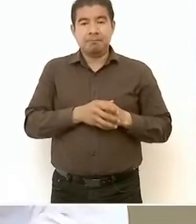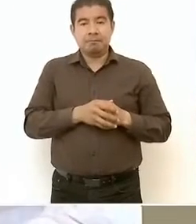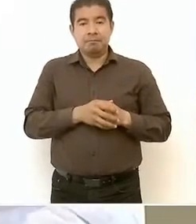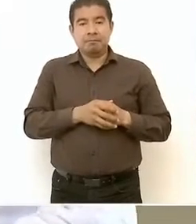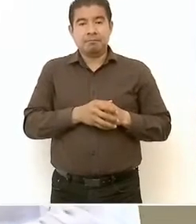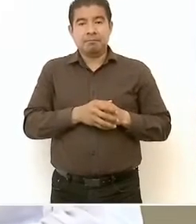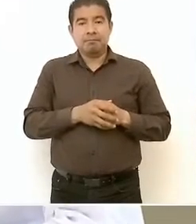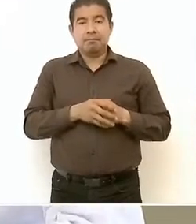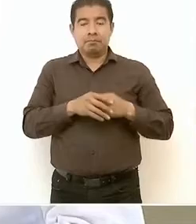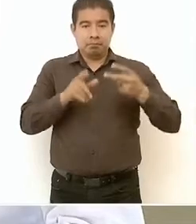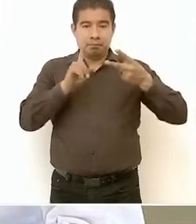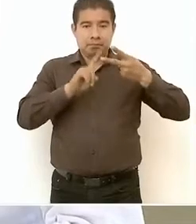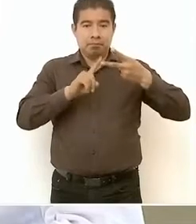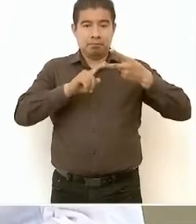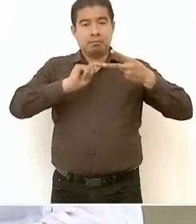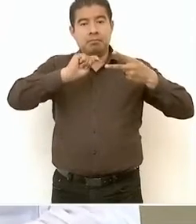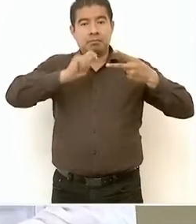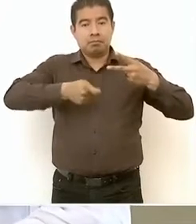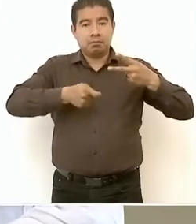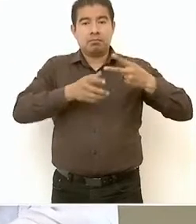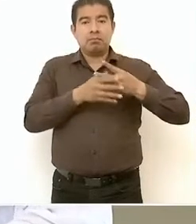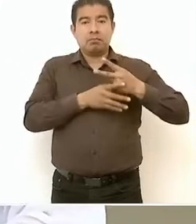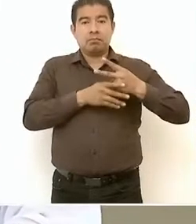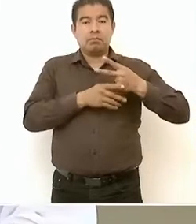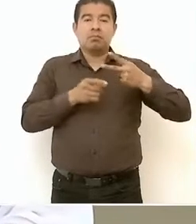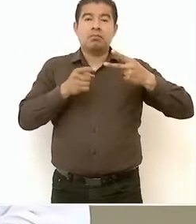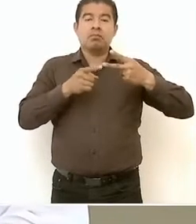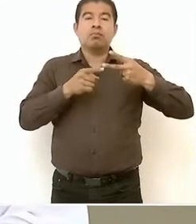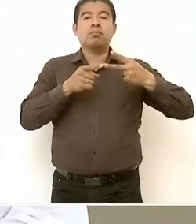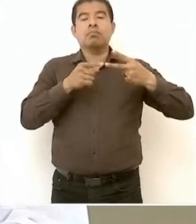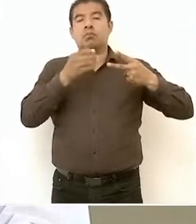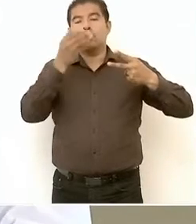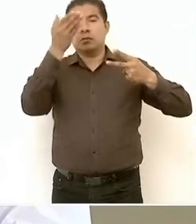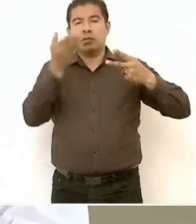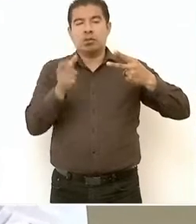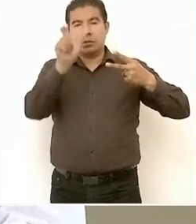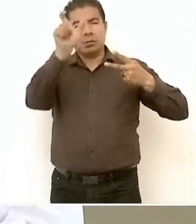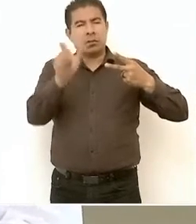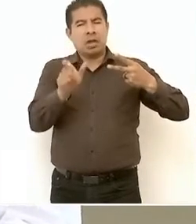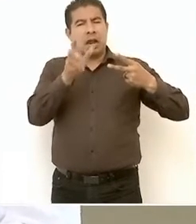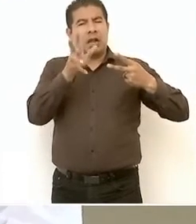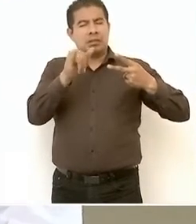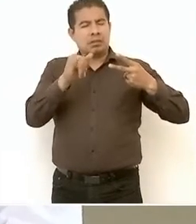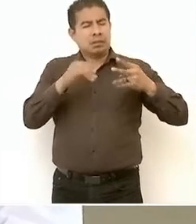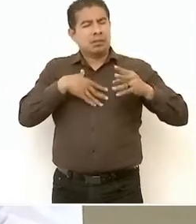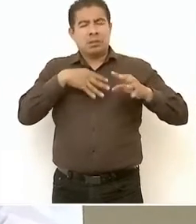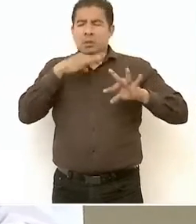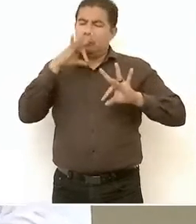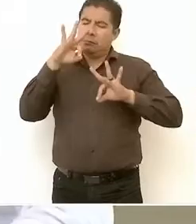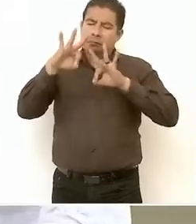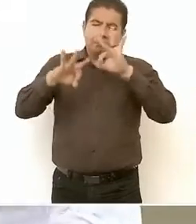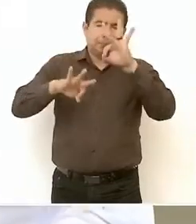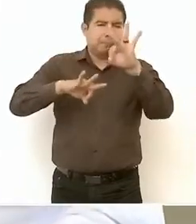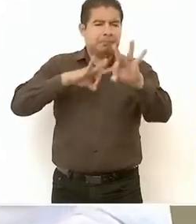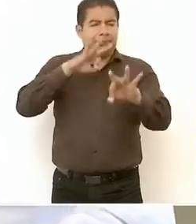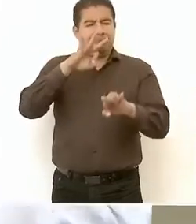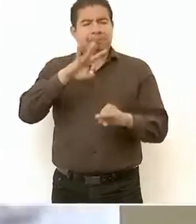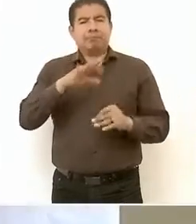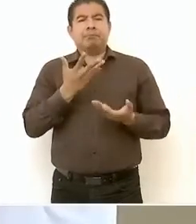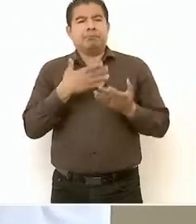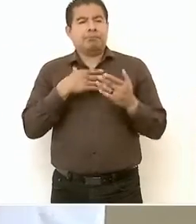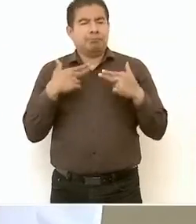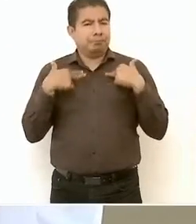Y segundo, es que es un ser extraordinariamente humano. Por eso ahora